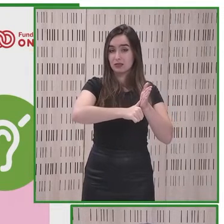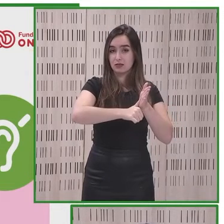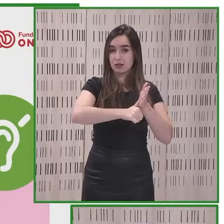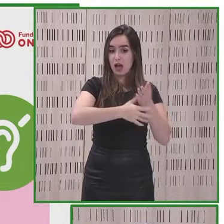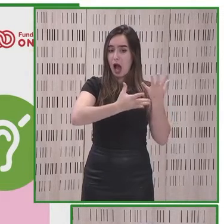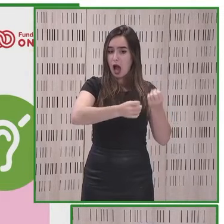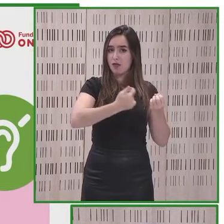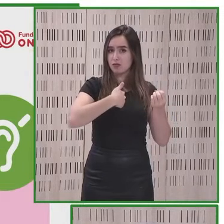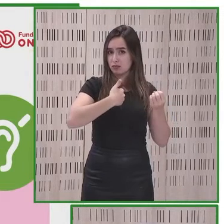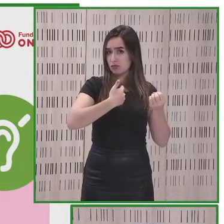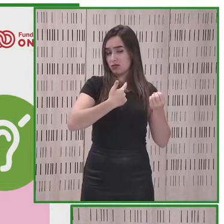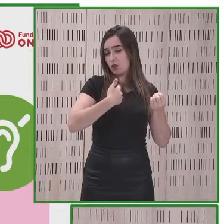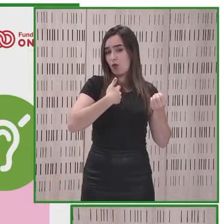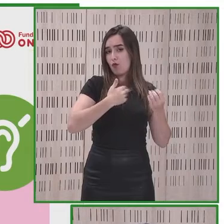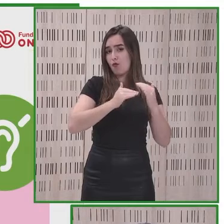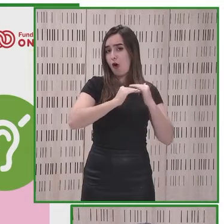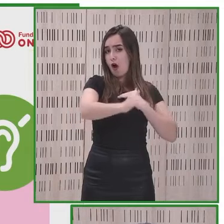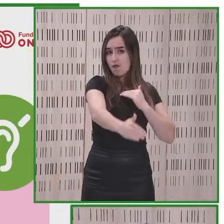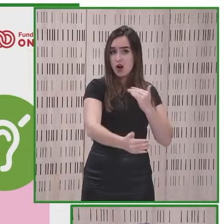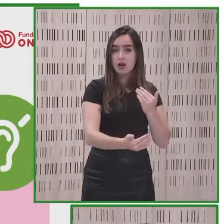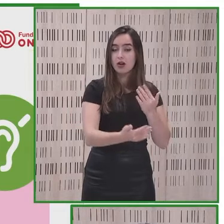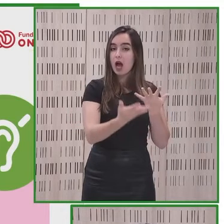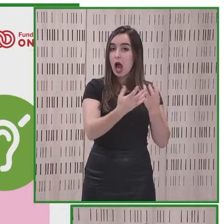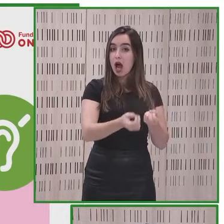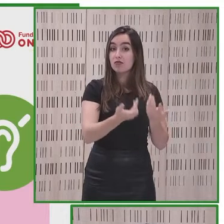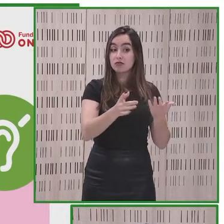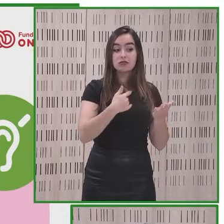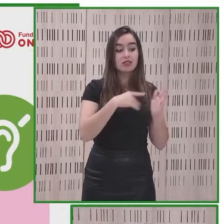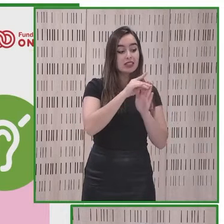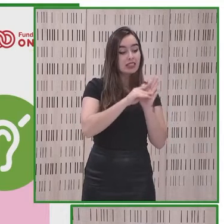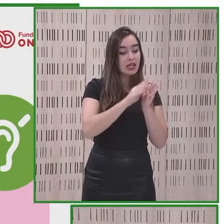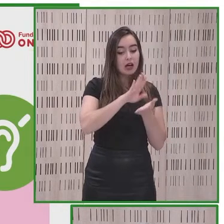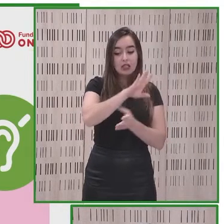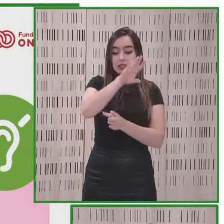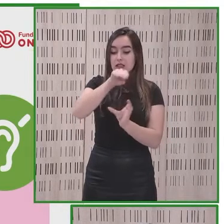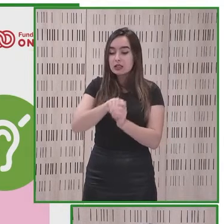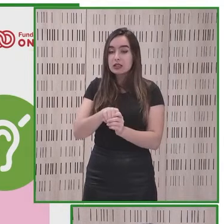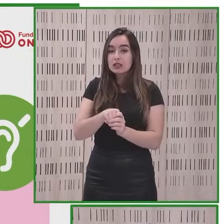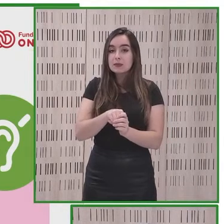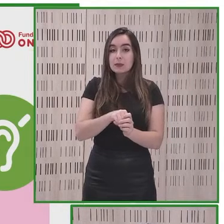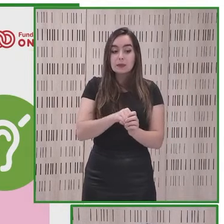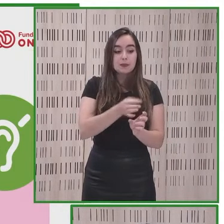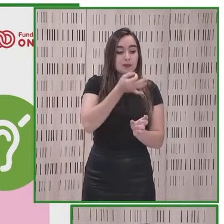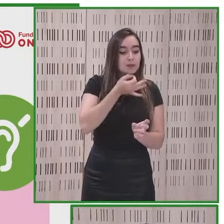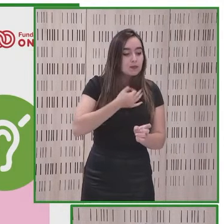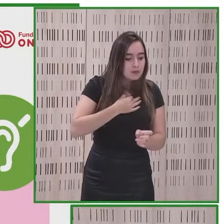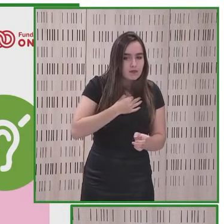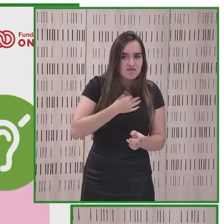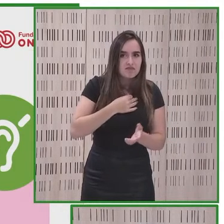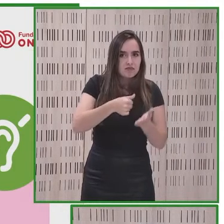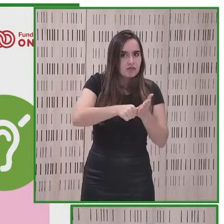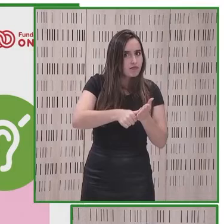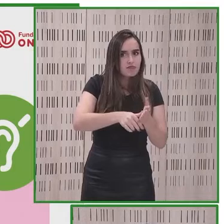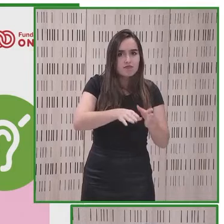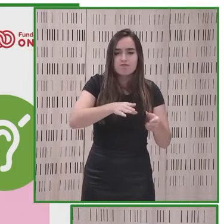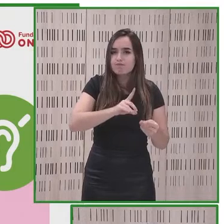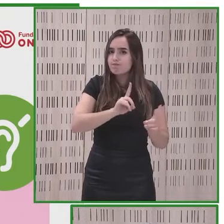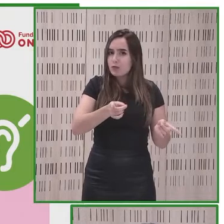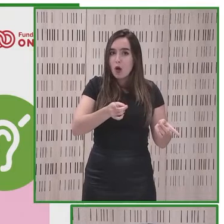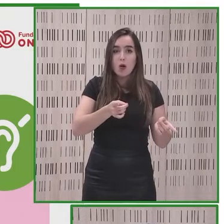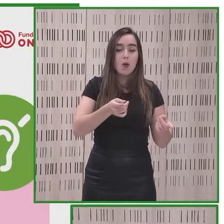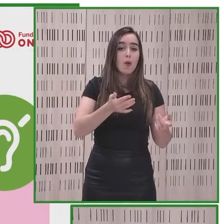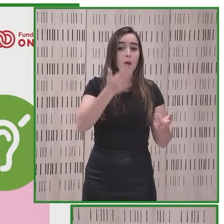identidad permanente cuando metes los datos del carné te dice que el carné no puede ser aceptado porque es un carné